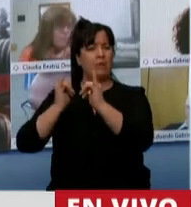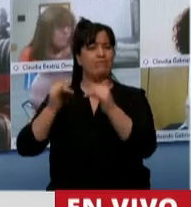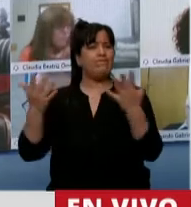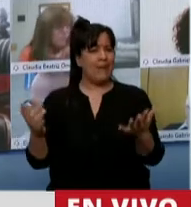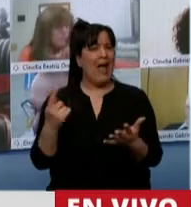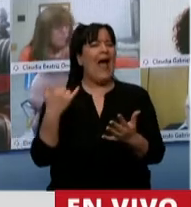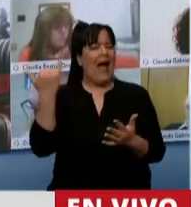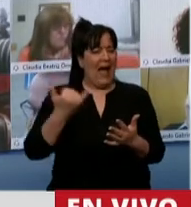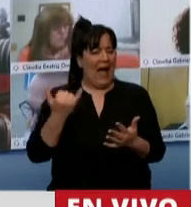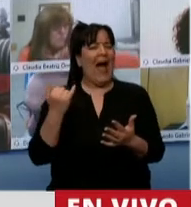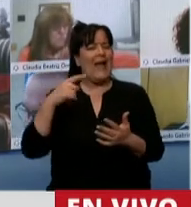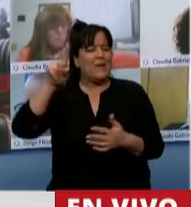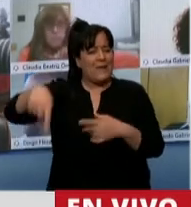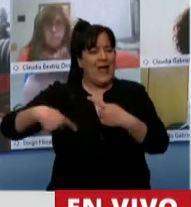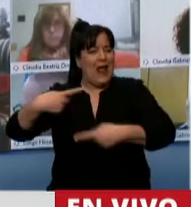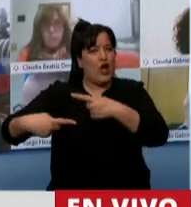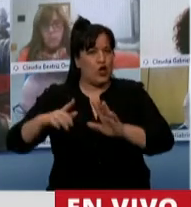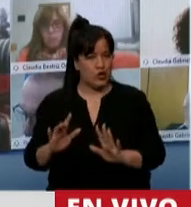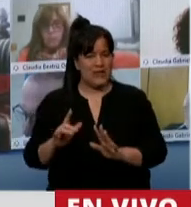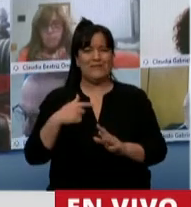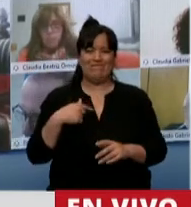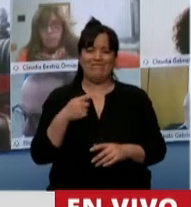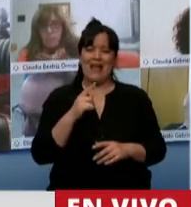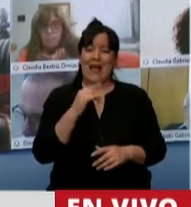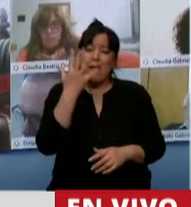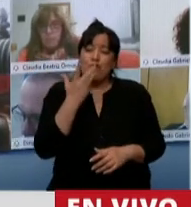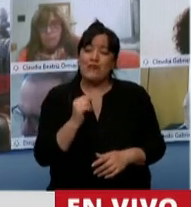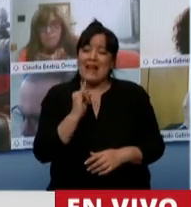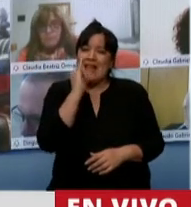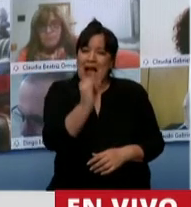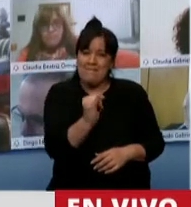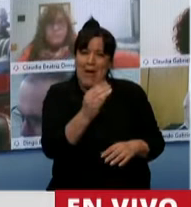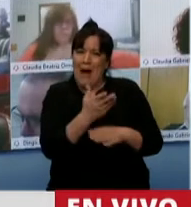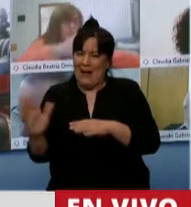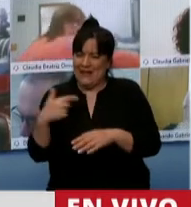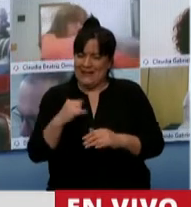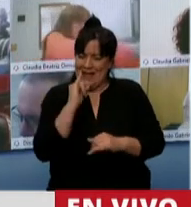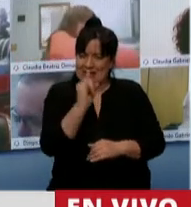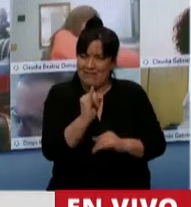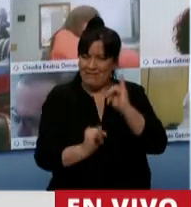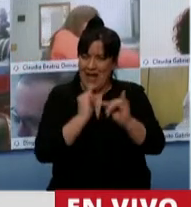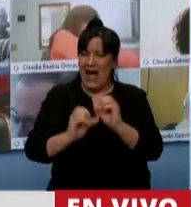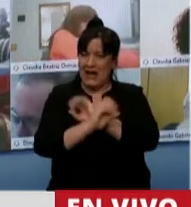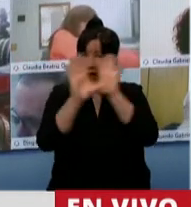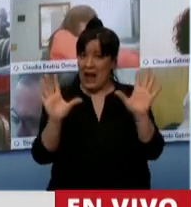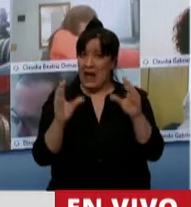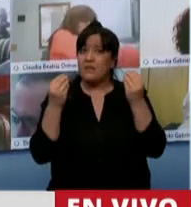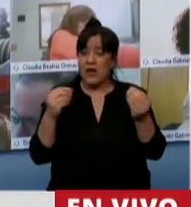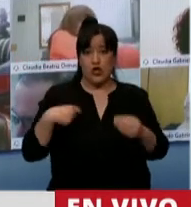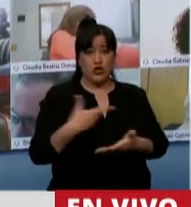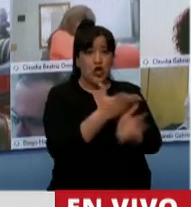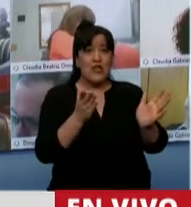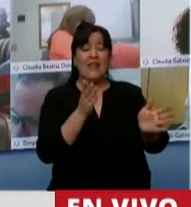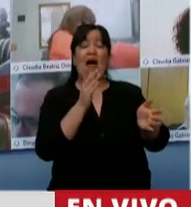tiene sus consecuencias. En este sentido, permítame hacer un paréntesis. La verdad que al mismo tiempo que la Sociedad Argentina de